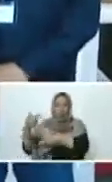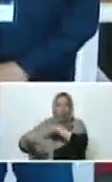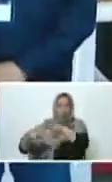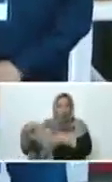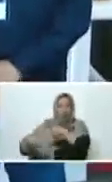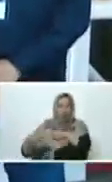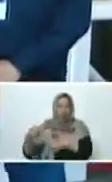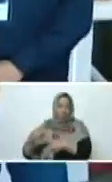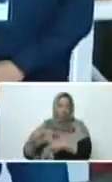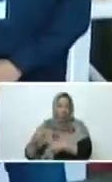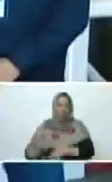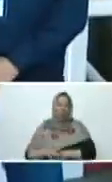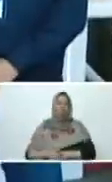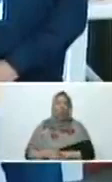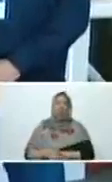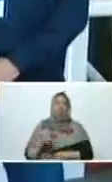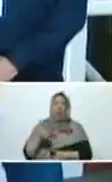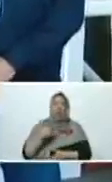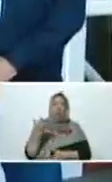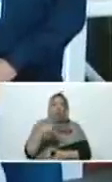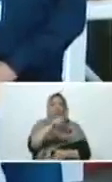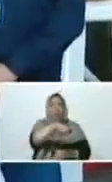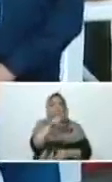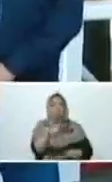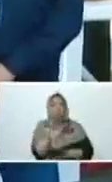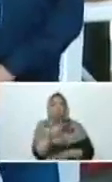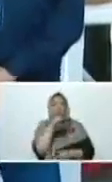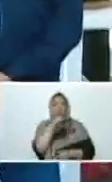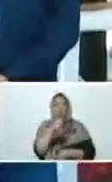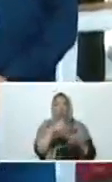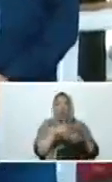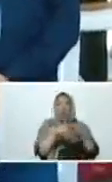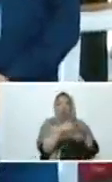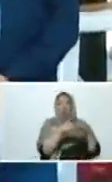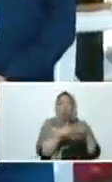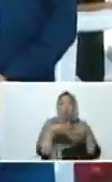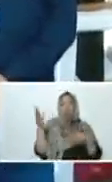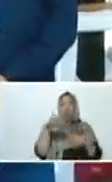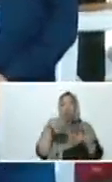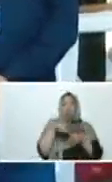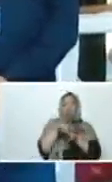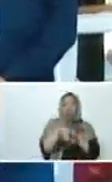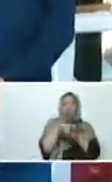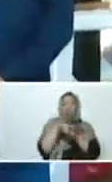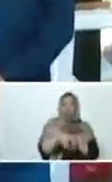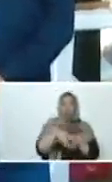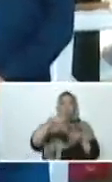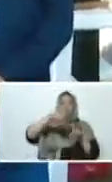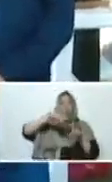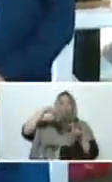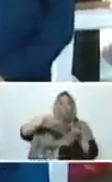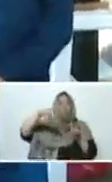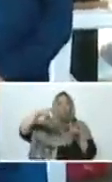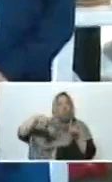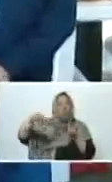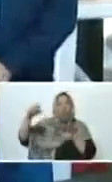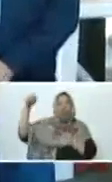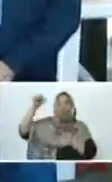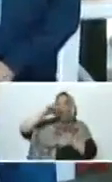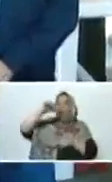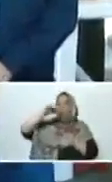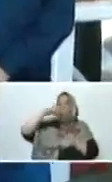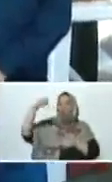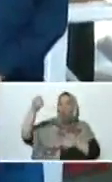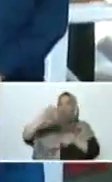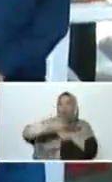peleles, a los peleles y mercenarios de los gringos, mandan a atacar los servicios públicos, mandan a atacar a los trabajadores.